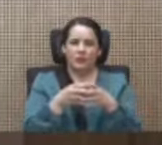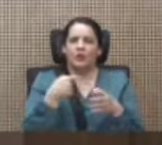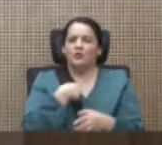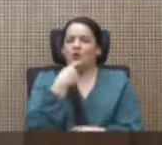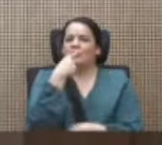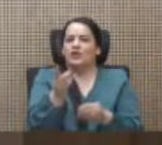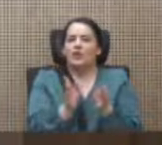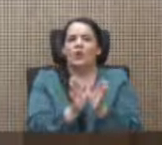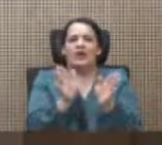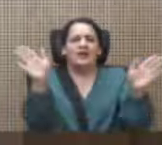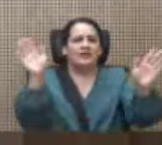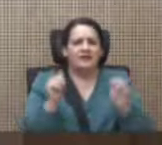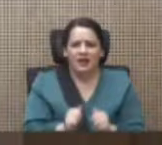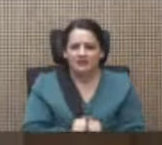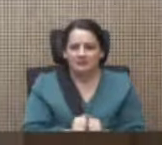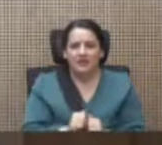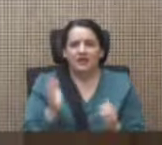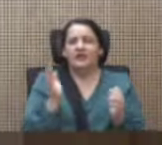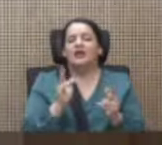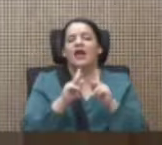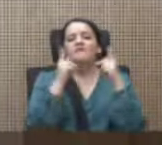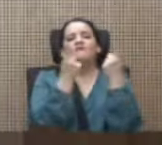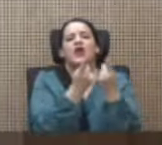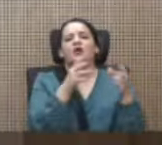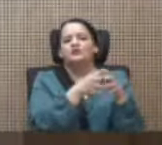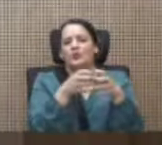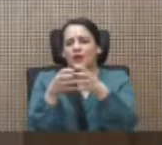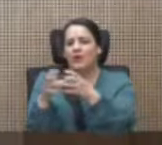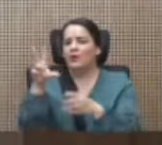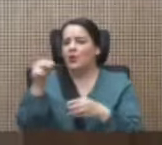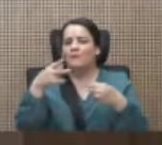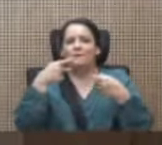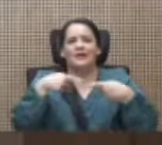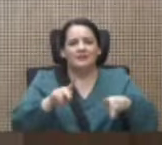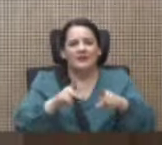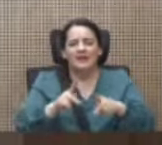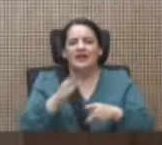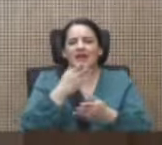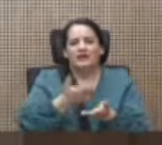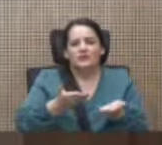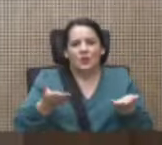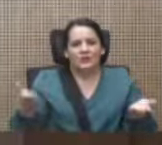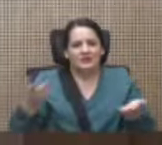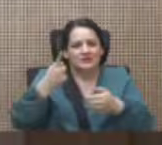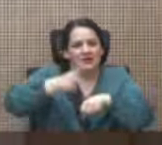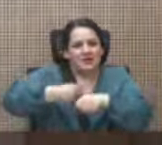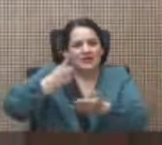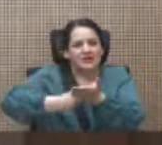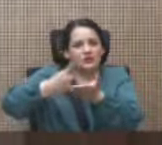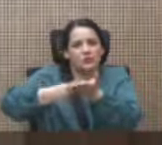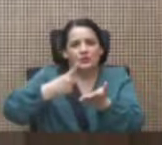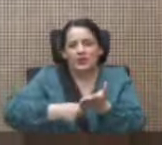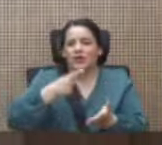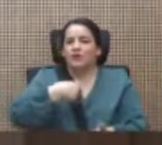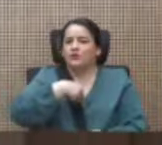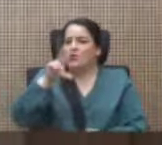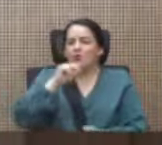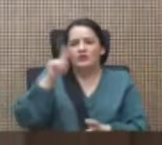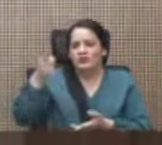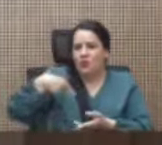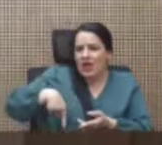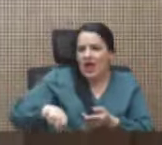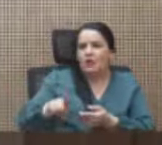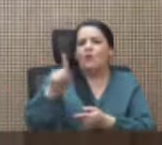en plural de que hay fracciones que no dejan que las cosas se discutan. Eso no se estamos aludiendo no estoy yo